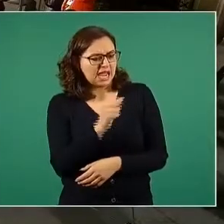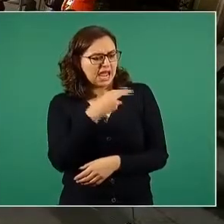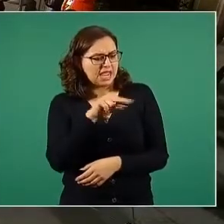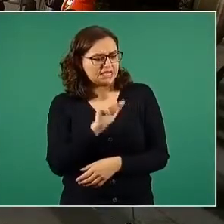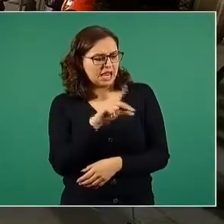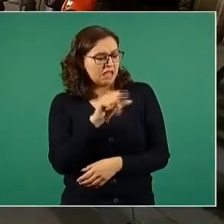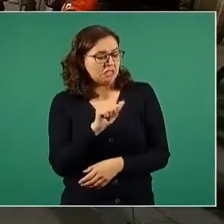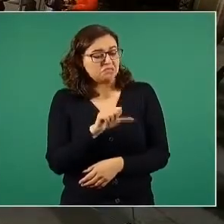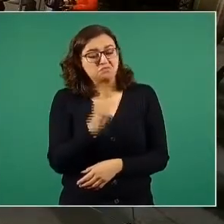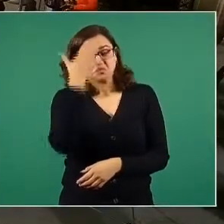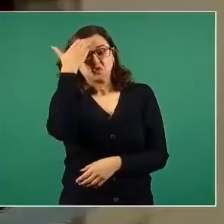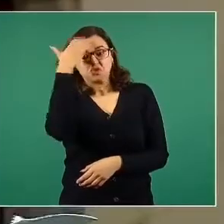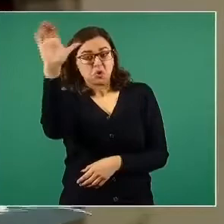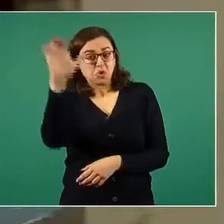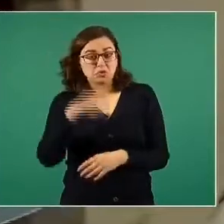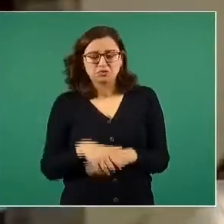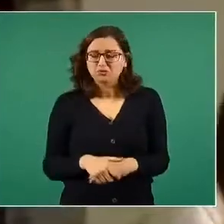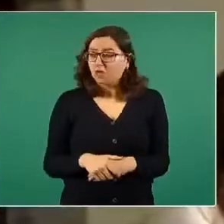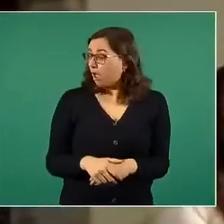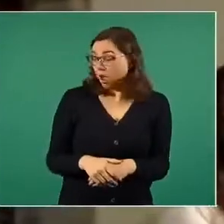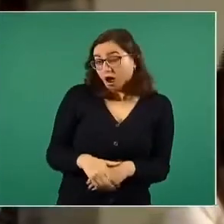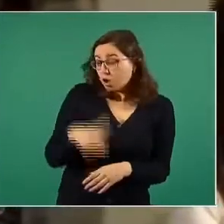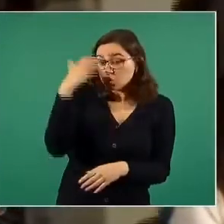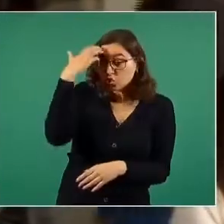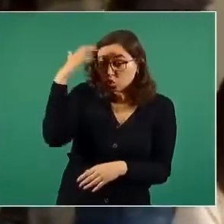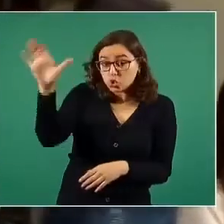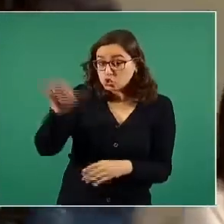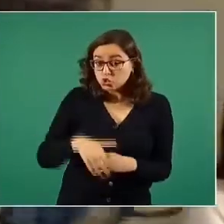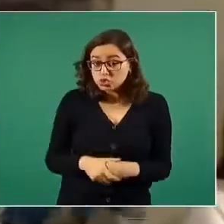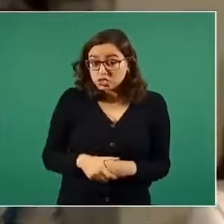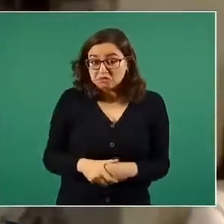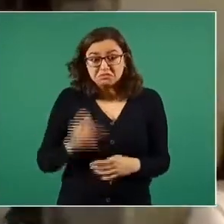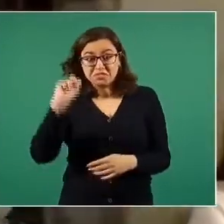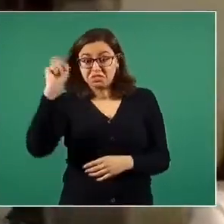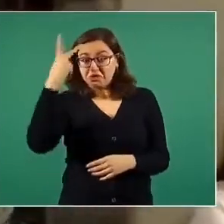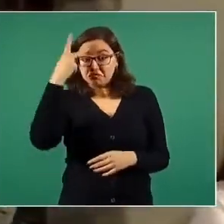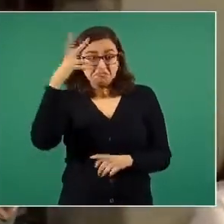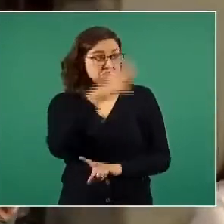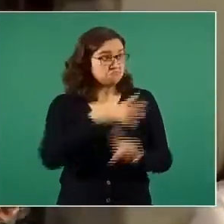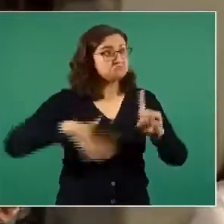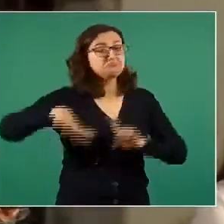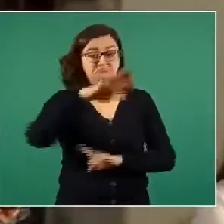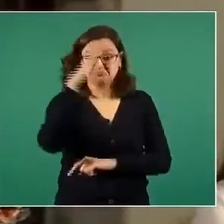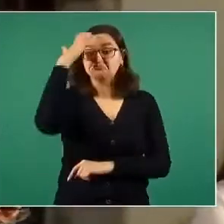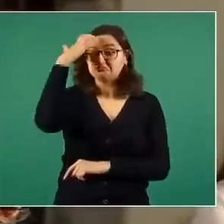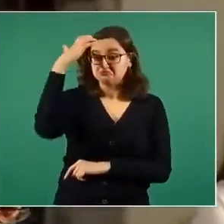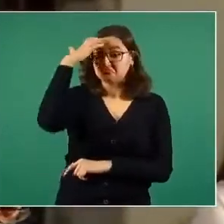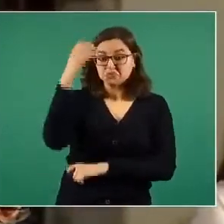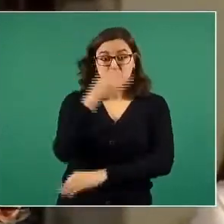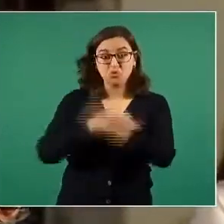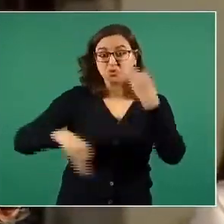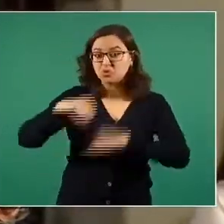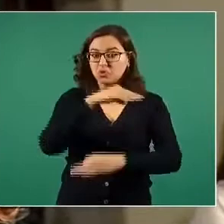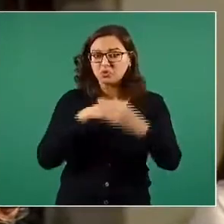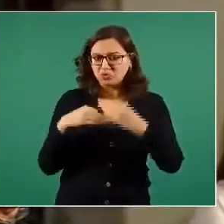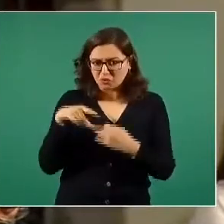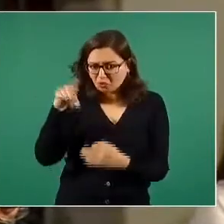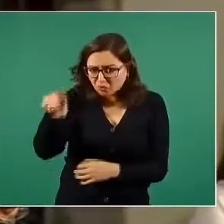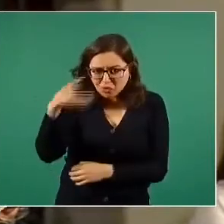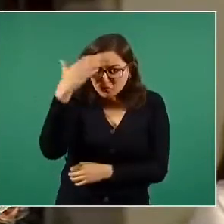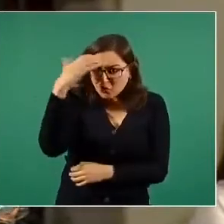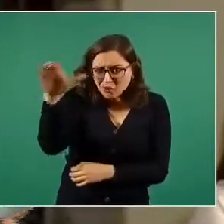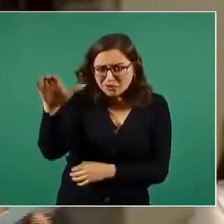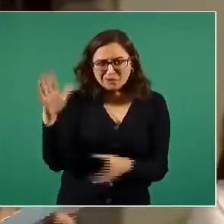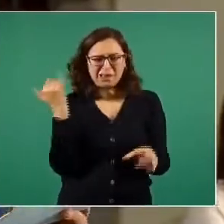no lo conoce. Lo conoce medio San Luis, lo conoce muchísima gente. Imposible que no lo